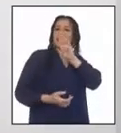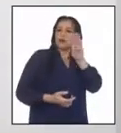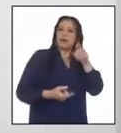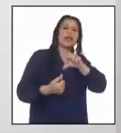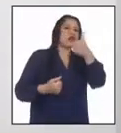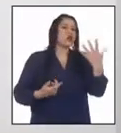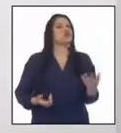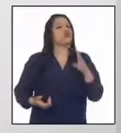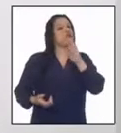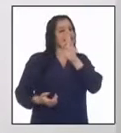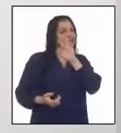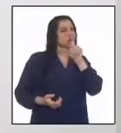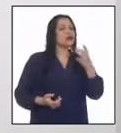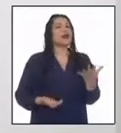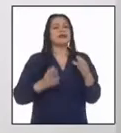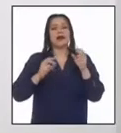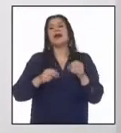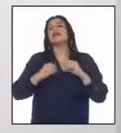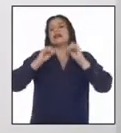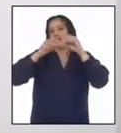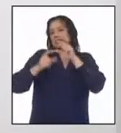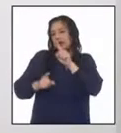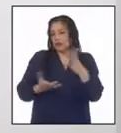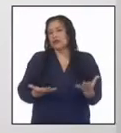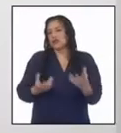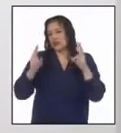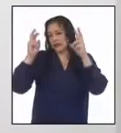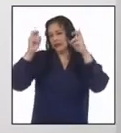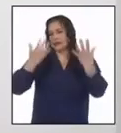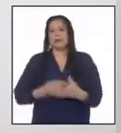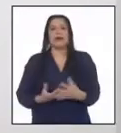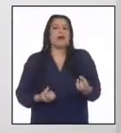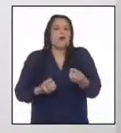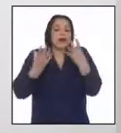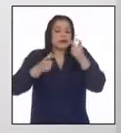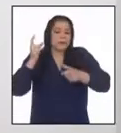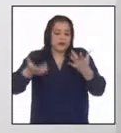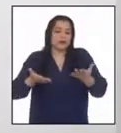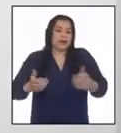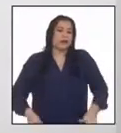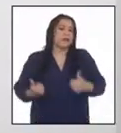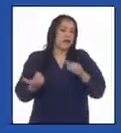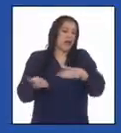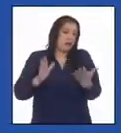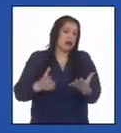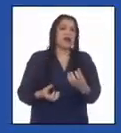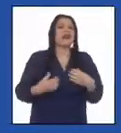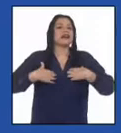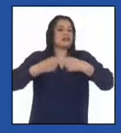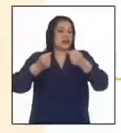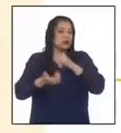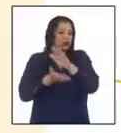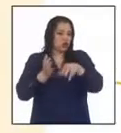Francisco Graña hicieron estas apreciaciones sobre la demografía y estado de salud de la población.